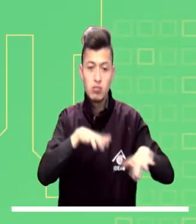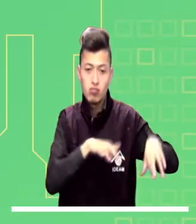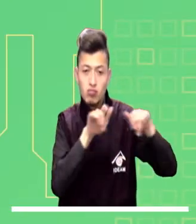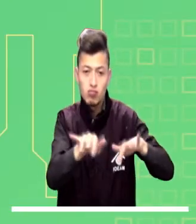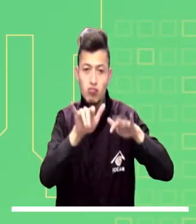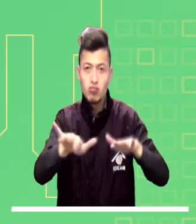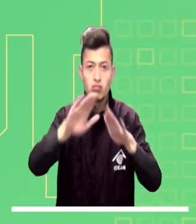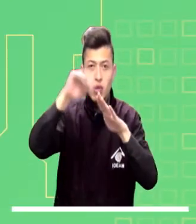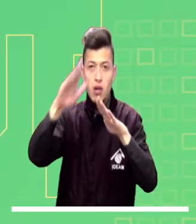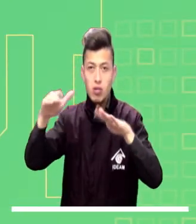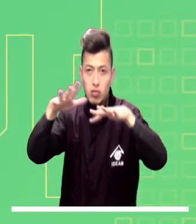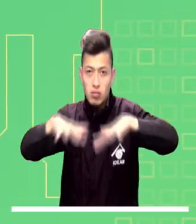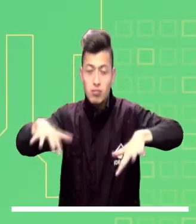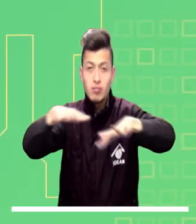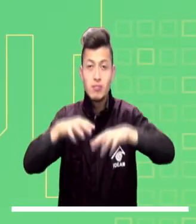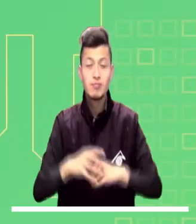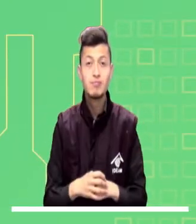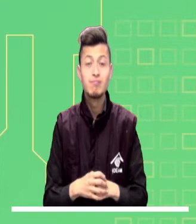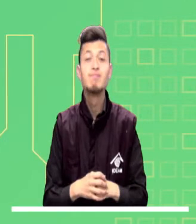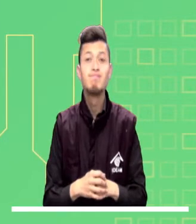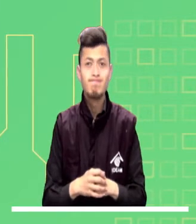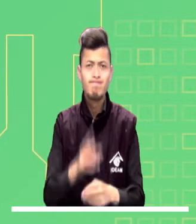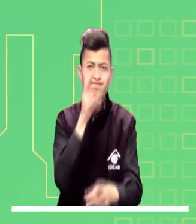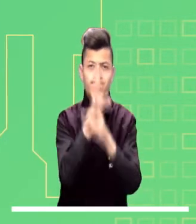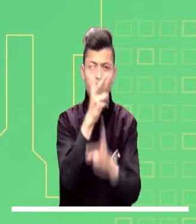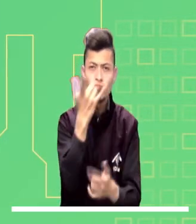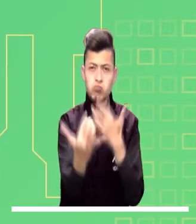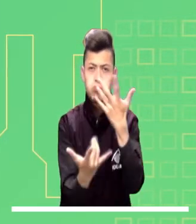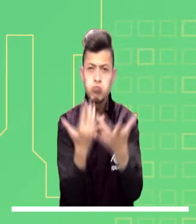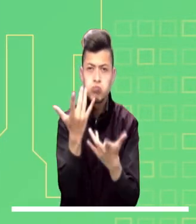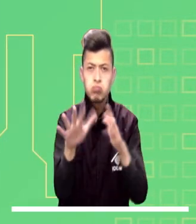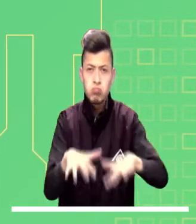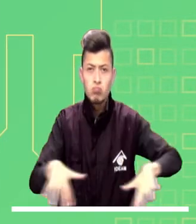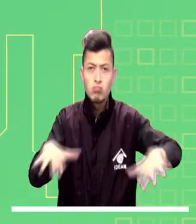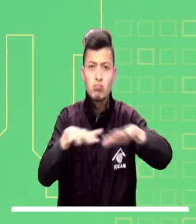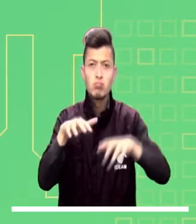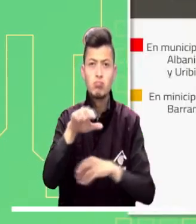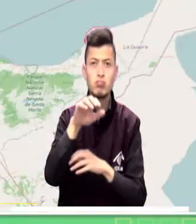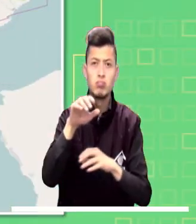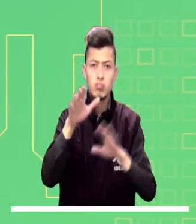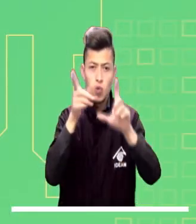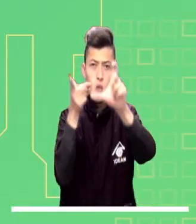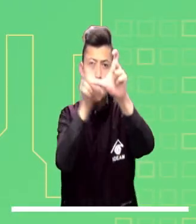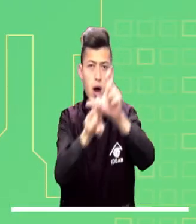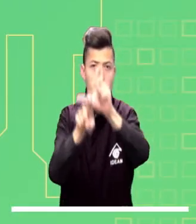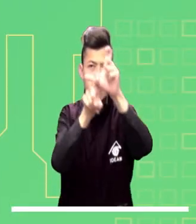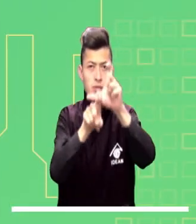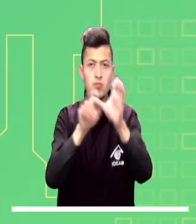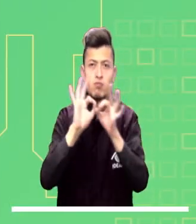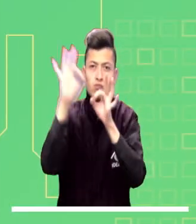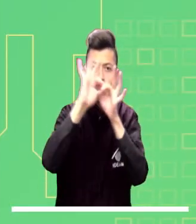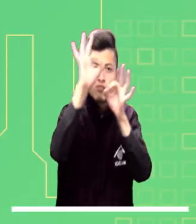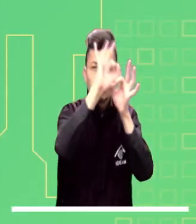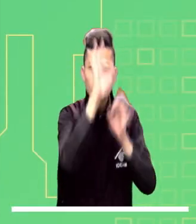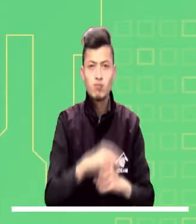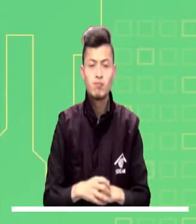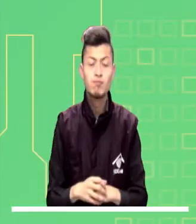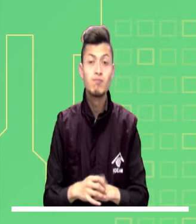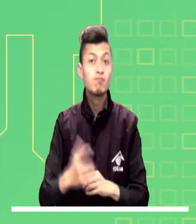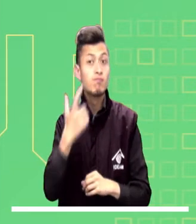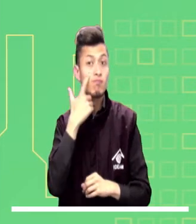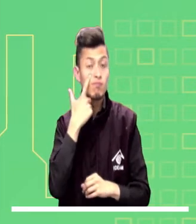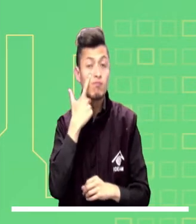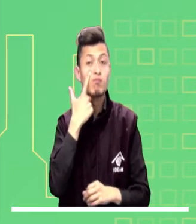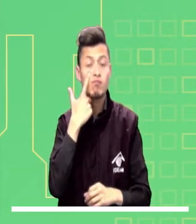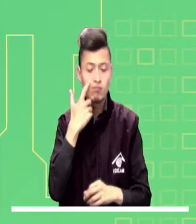ante posibles crecientes súbitas en los ríos Sucio, Murrí y corrientes de agua del Urabá antioqueño. Continúa la alarma ante posibles incendios